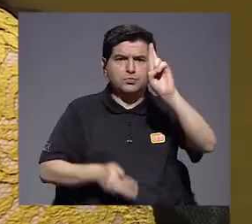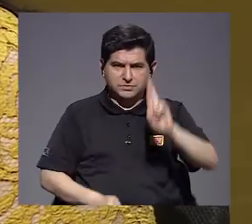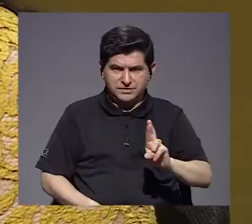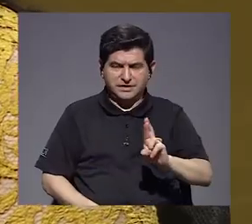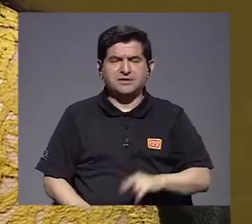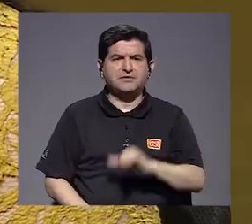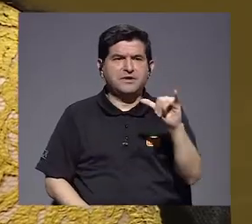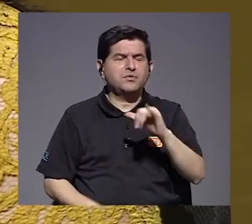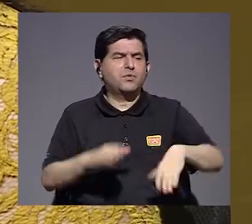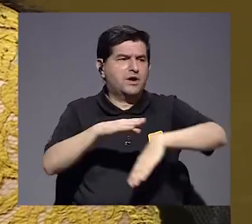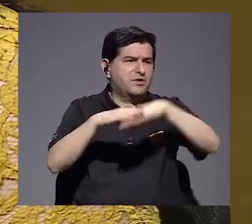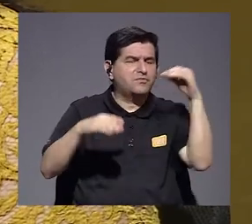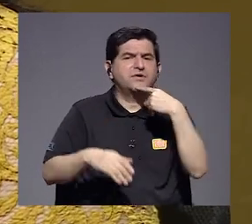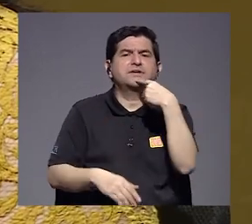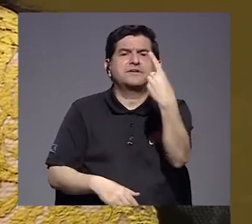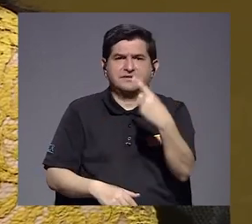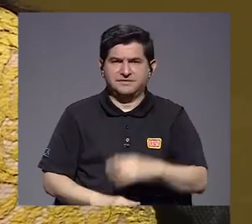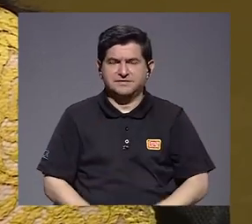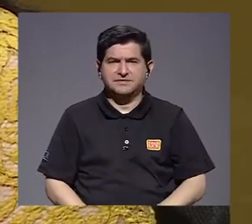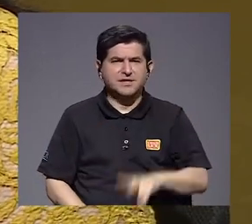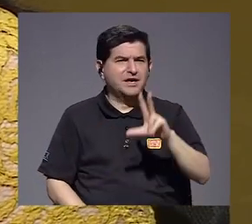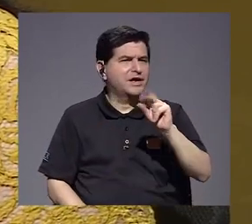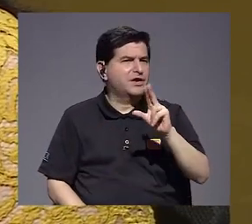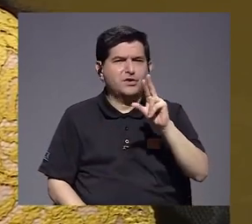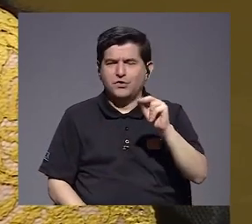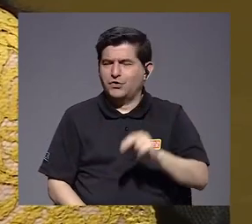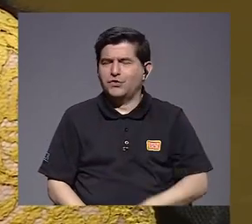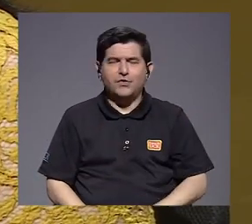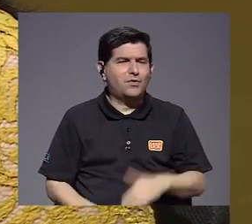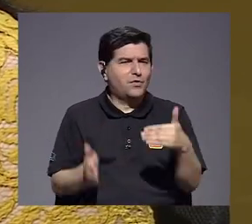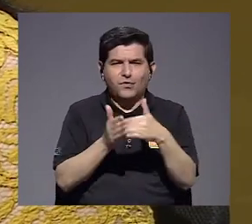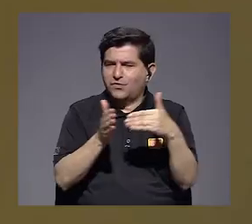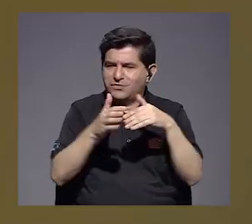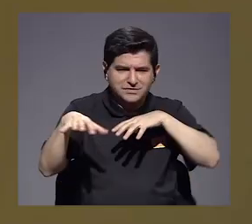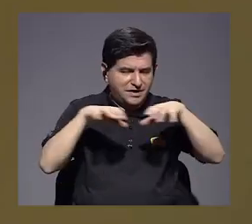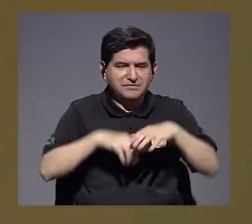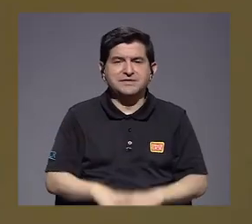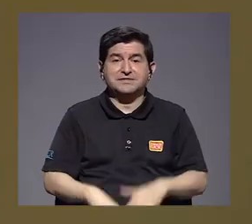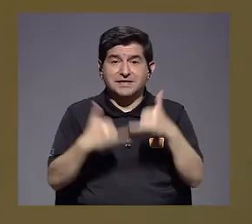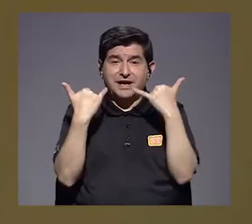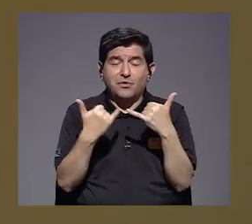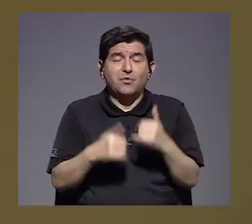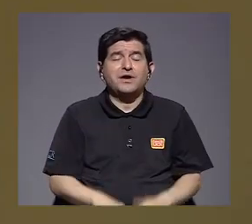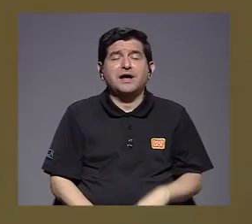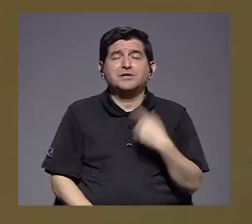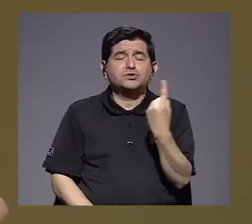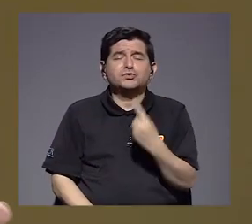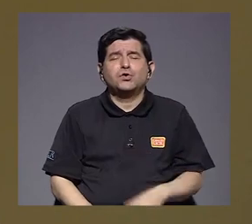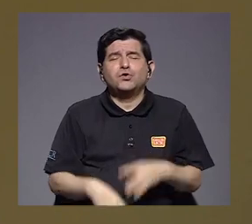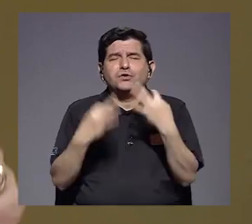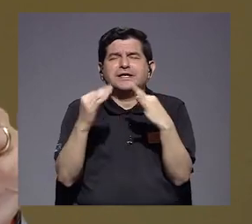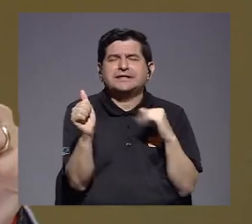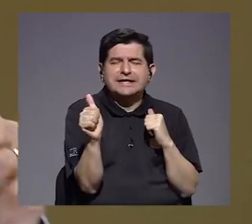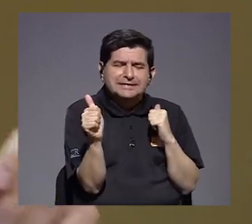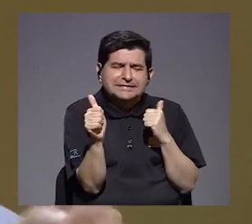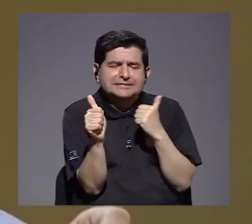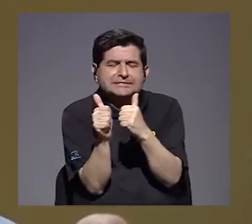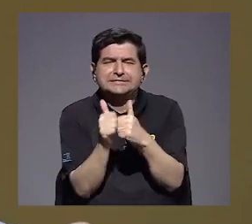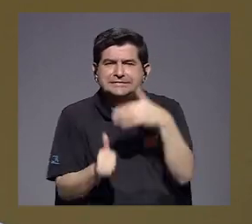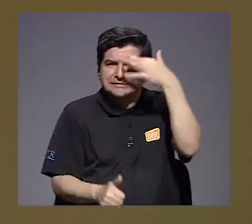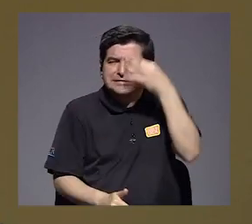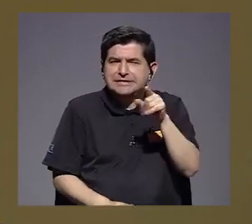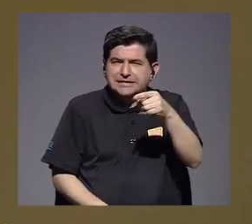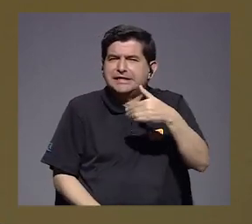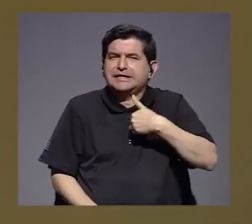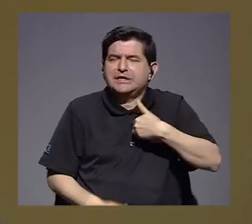inclusive afuera, plantean que no estamos en reactivación, que estamos en una plena recuperación. ¿Qué criterio le